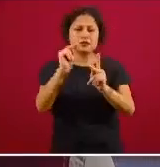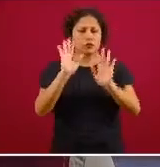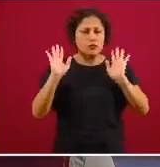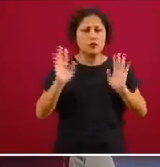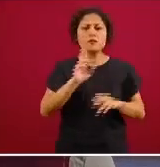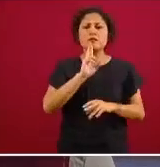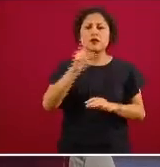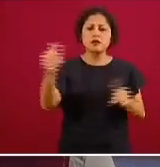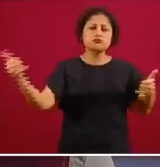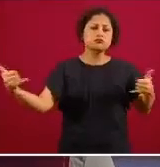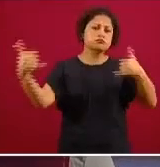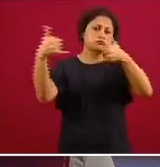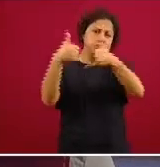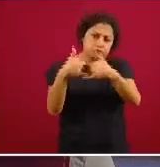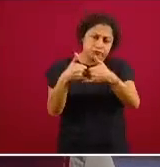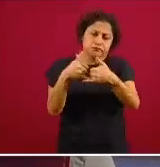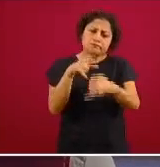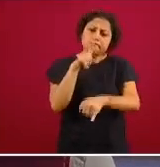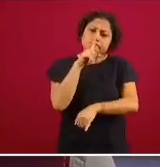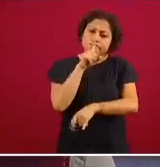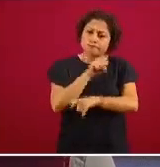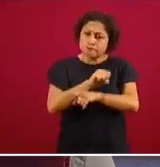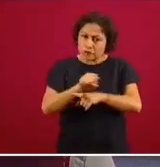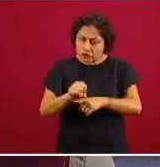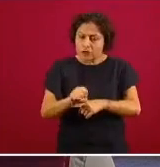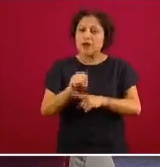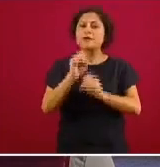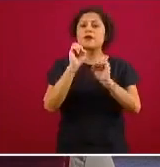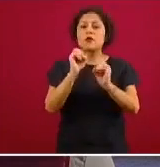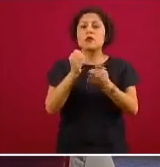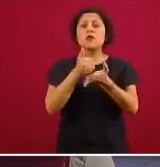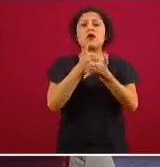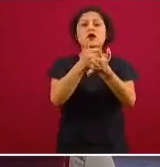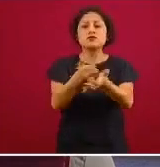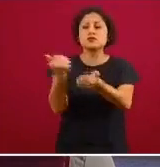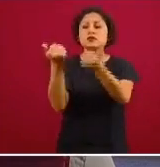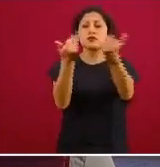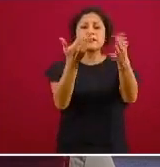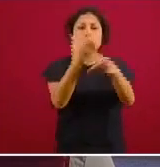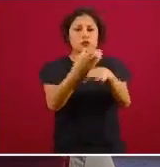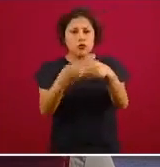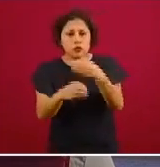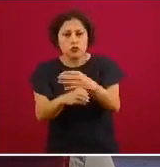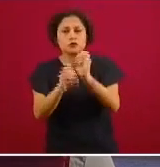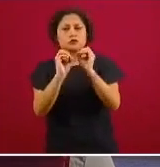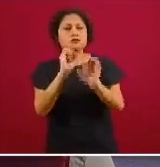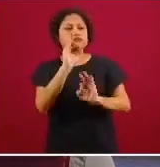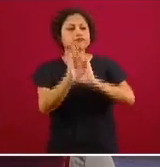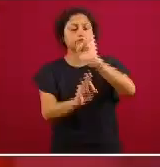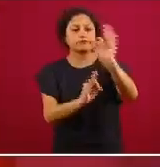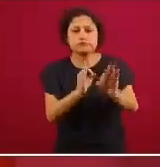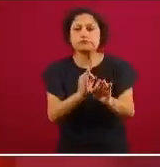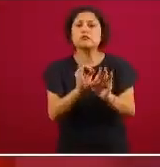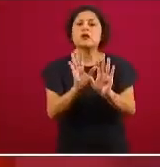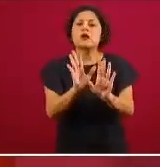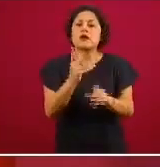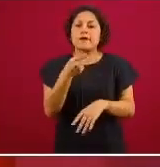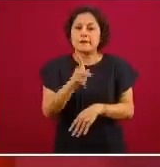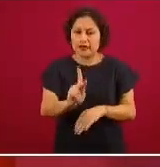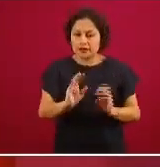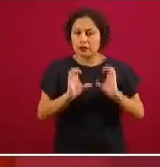lejos si esto es necesario y asístanles apóyenles en todas sus necesidades este periodo de